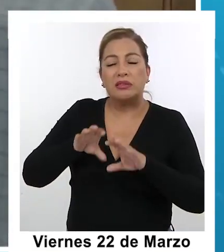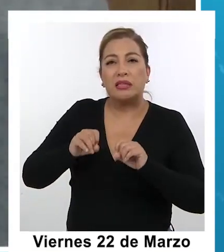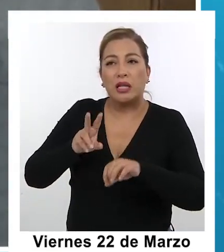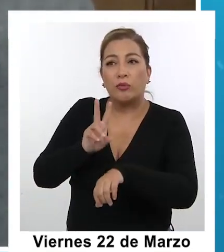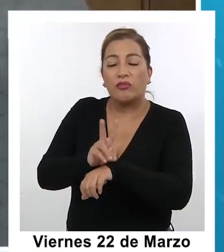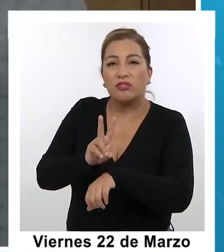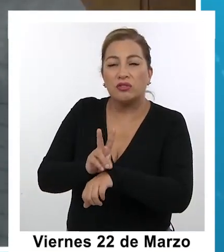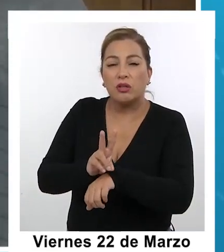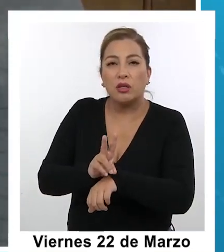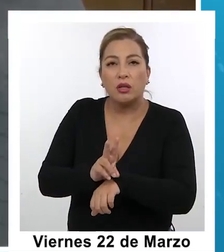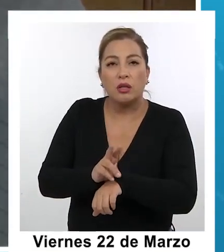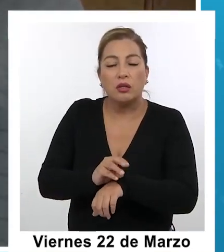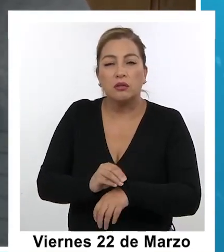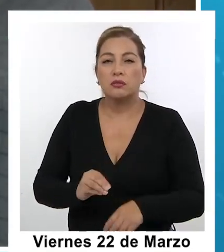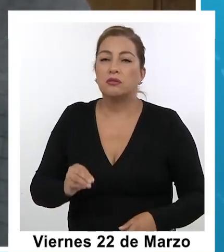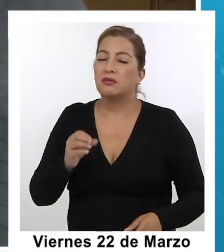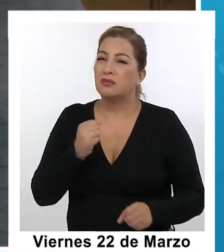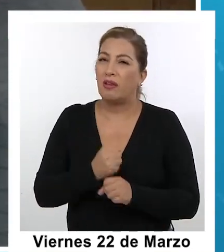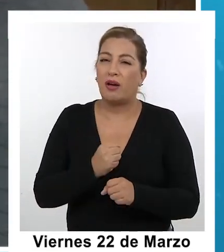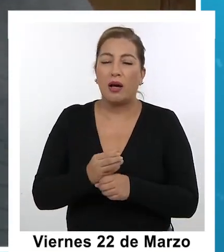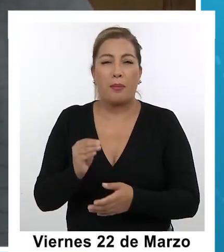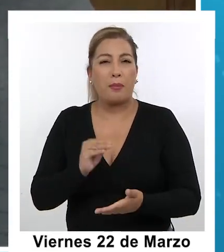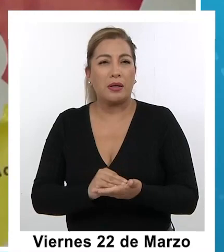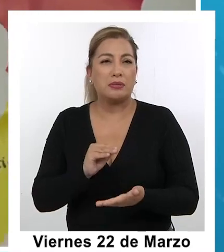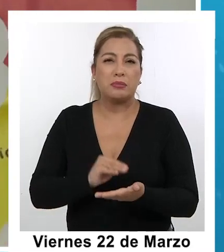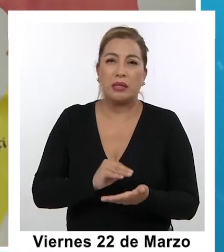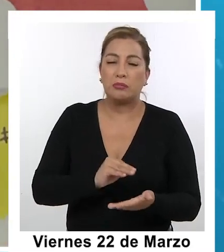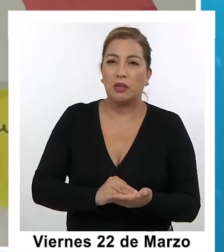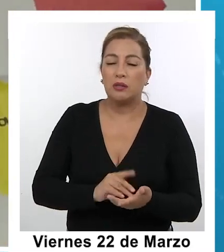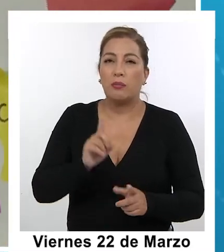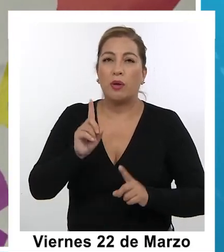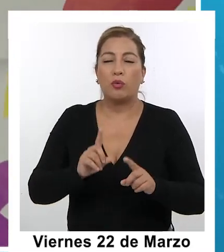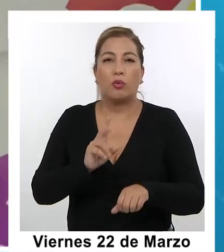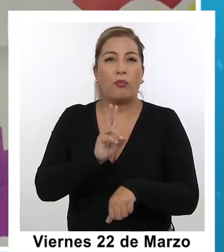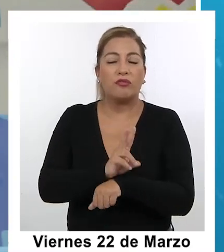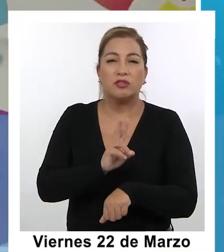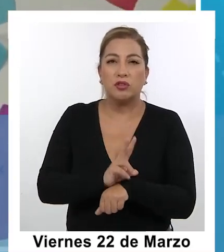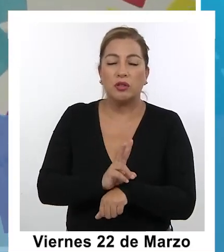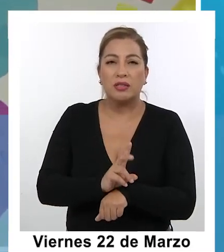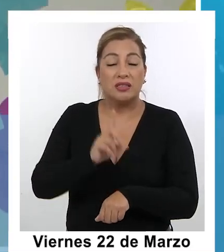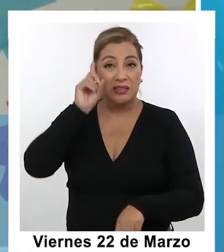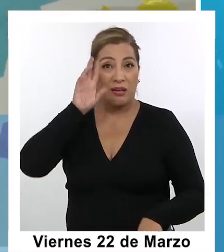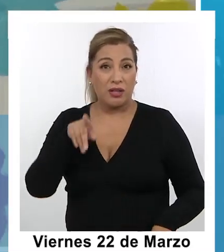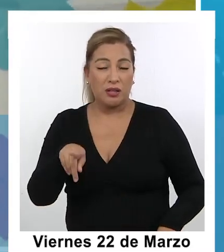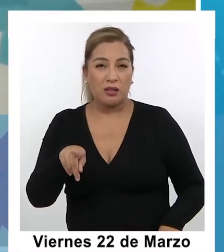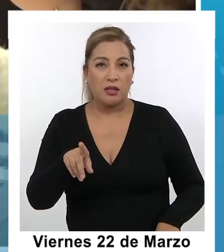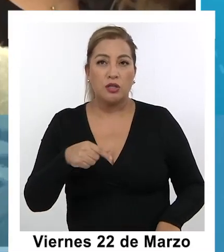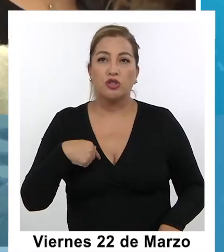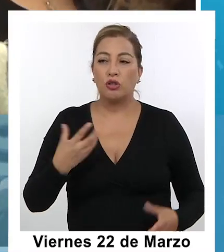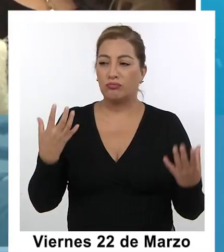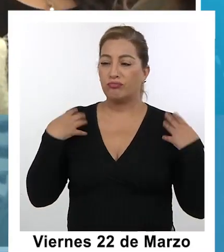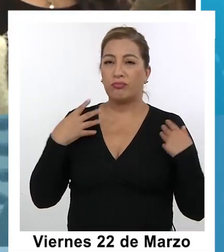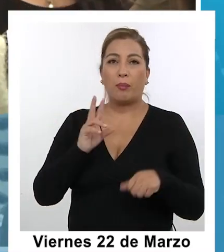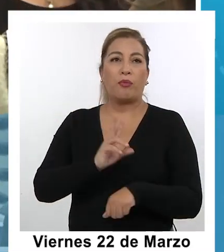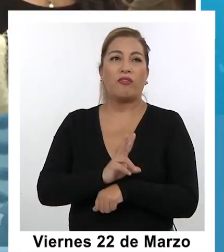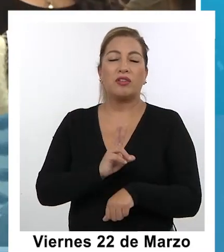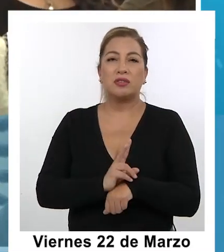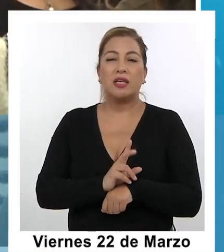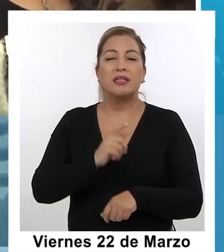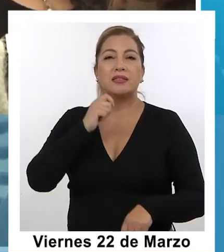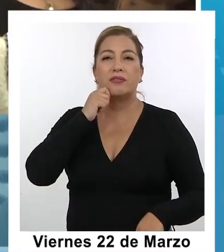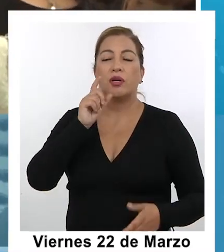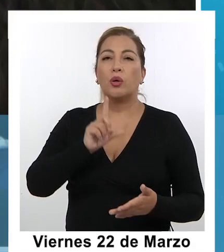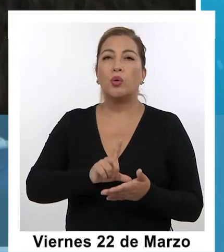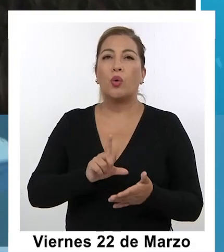vez trabajando más esas habilidades para que el profesor sepa que trabajar como profesor es trabajar en un espacio